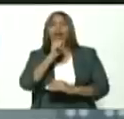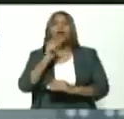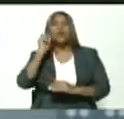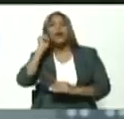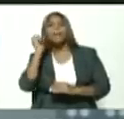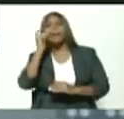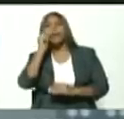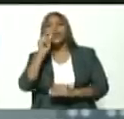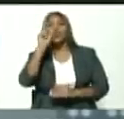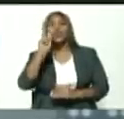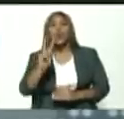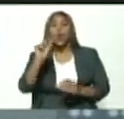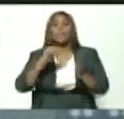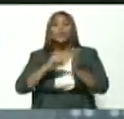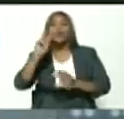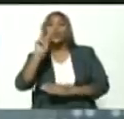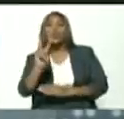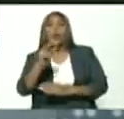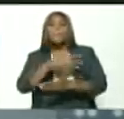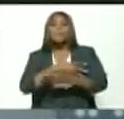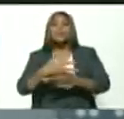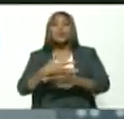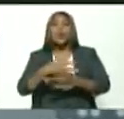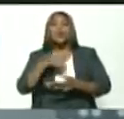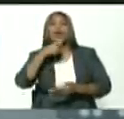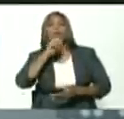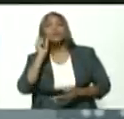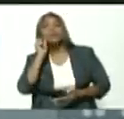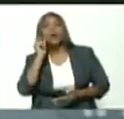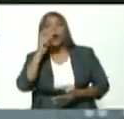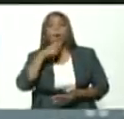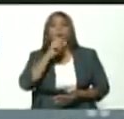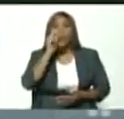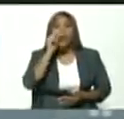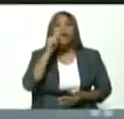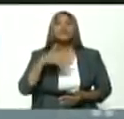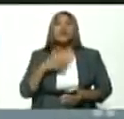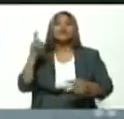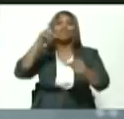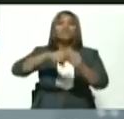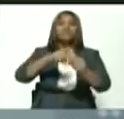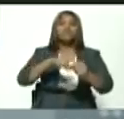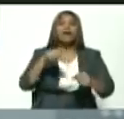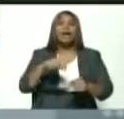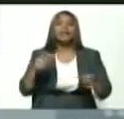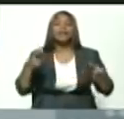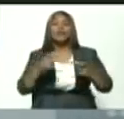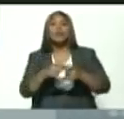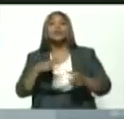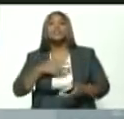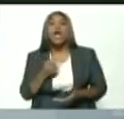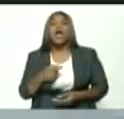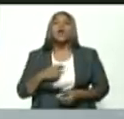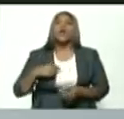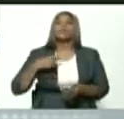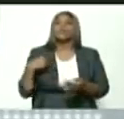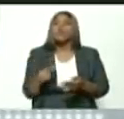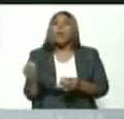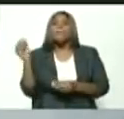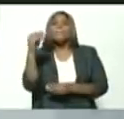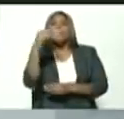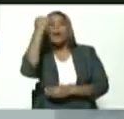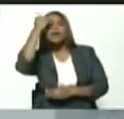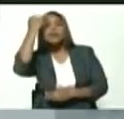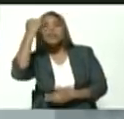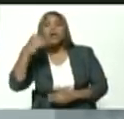.2 millones de abuelos y abuelas han dicho, quiero ser parte del Congreso de la Patria, quiero contribuir con mi fuerza, con